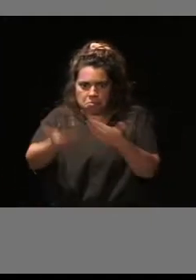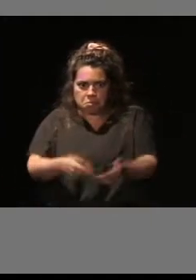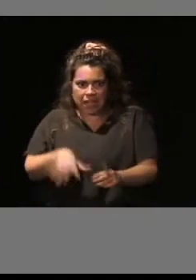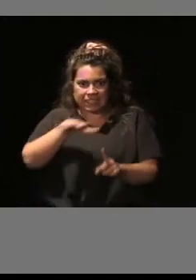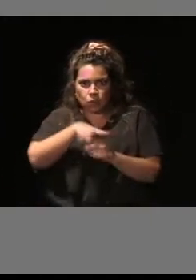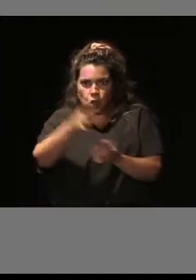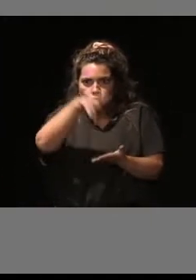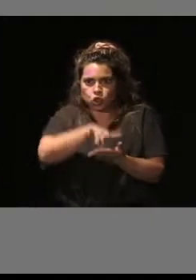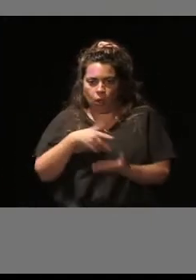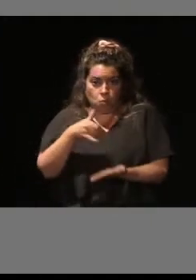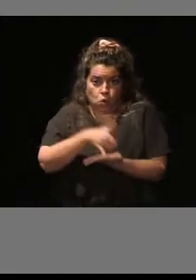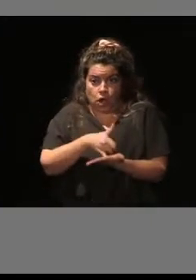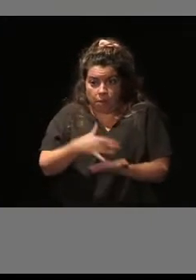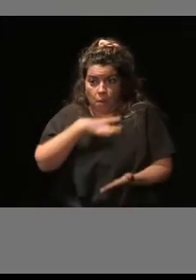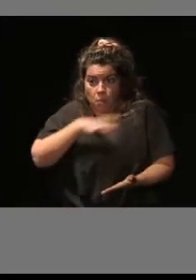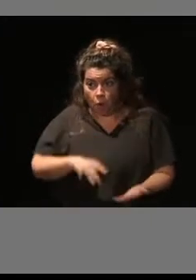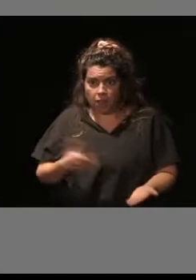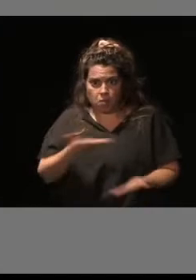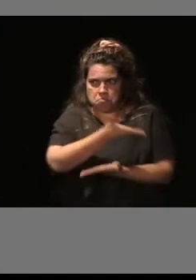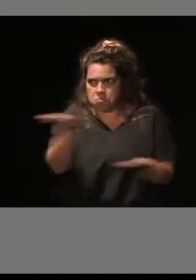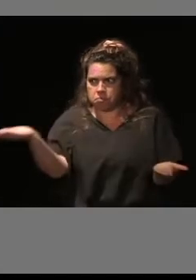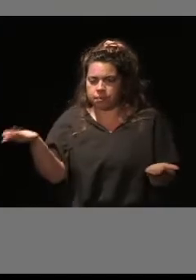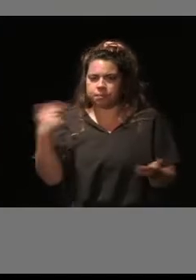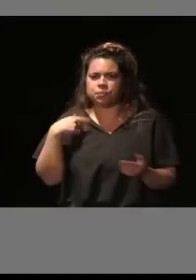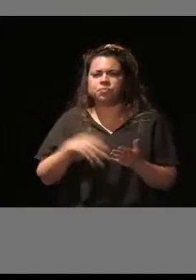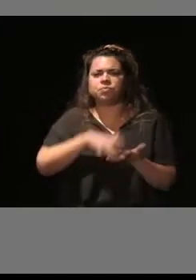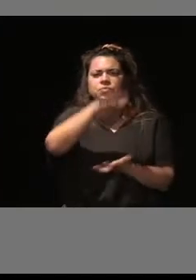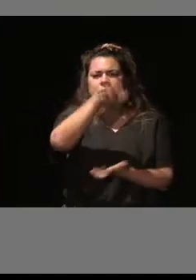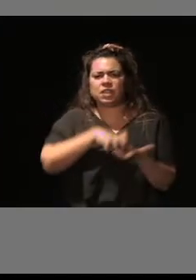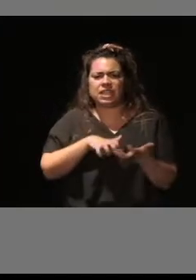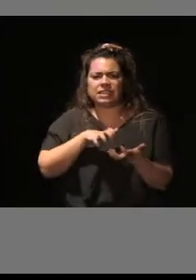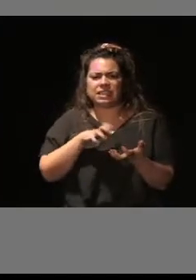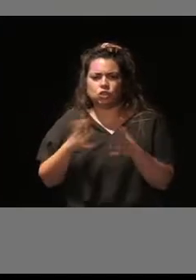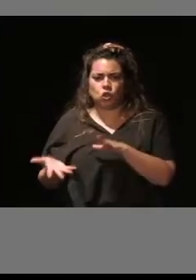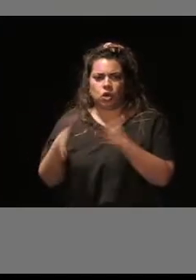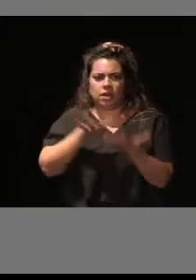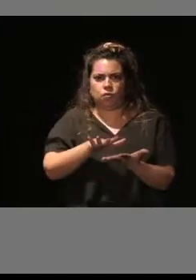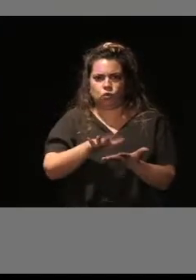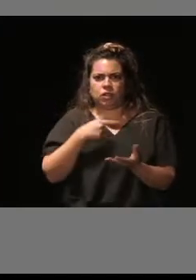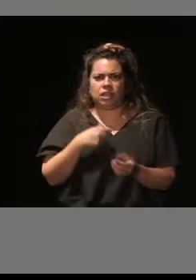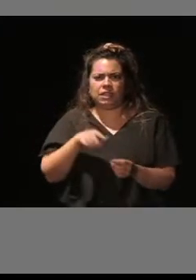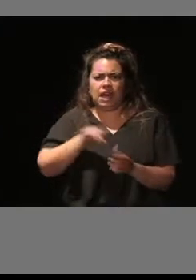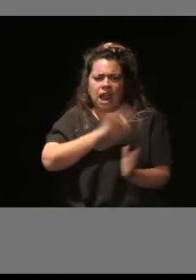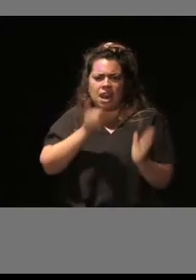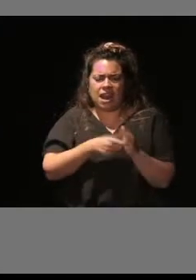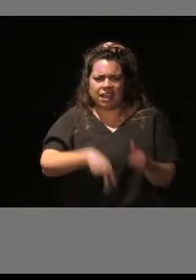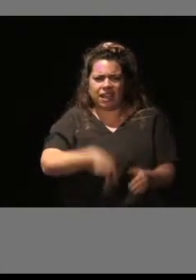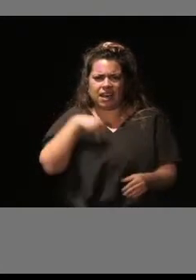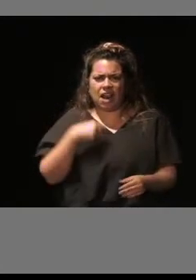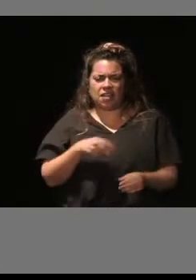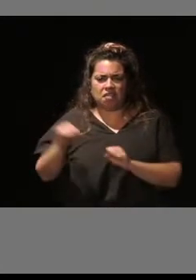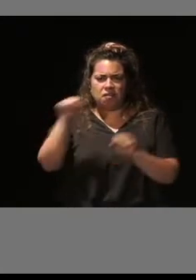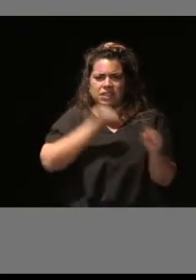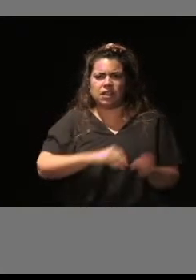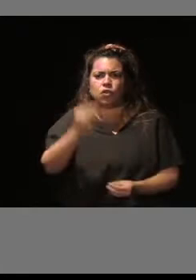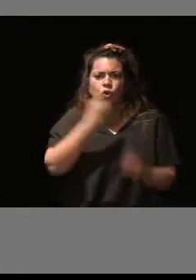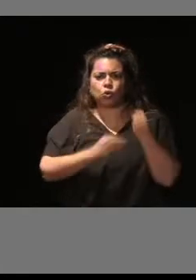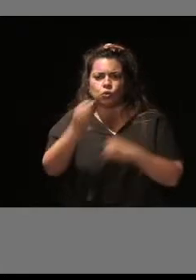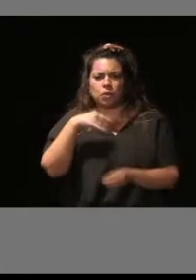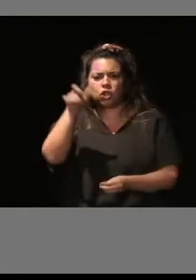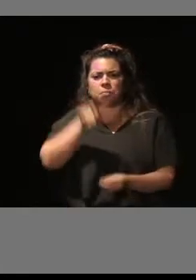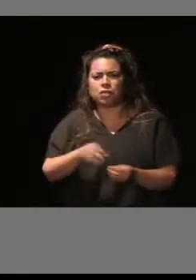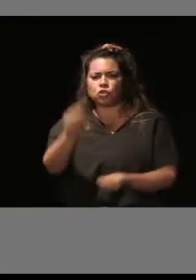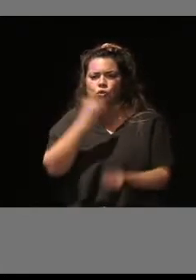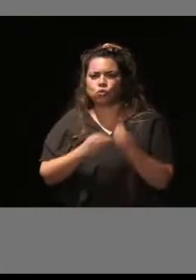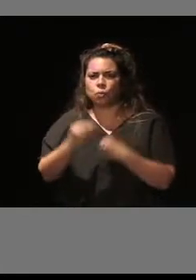vulnerabilidad. Define el texto refundido de la Ley General de Defensa de Consumidores y Usuarios a la persona consumidora